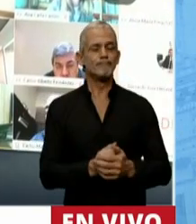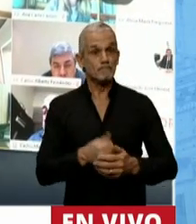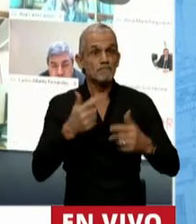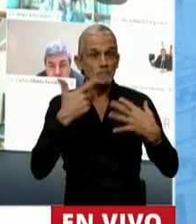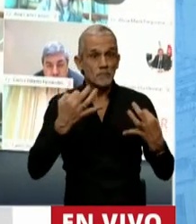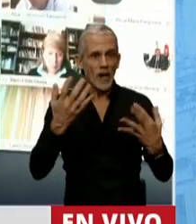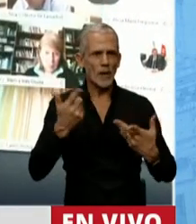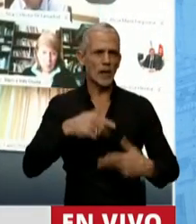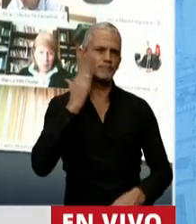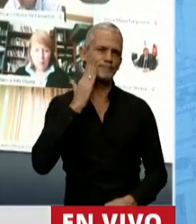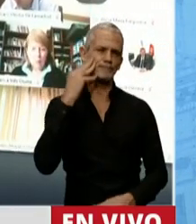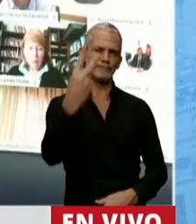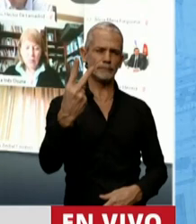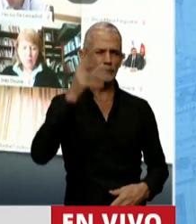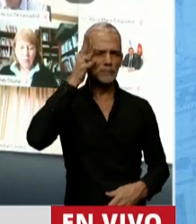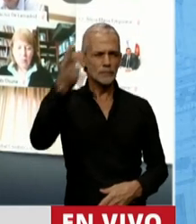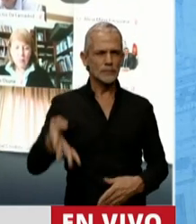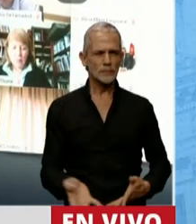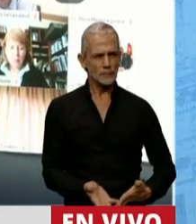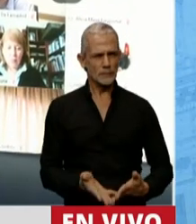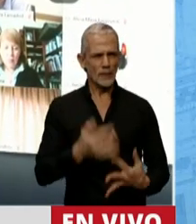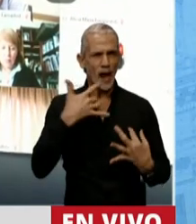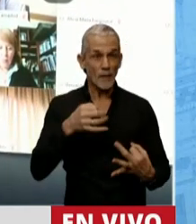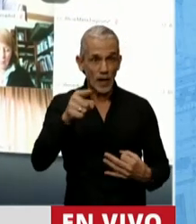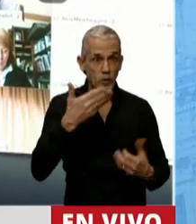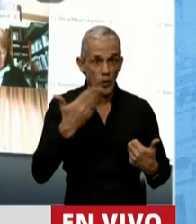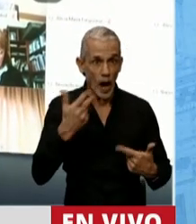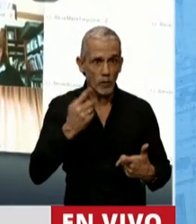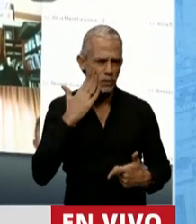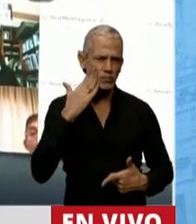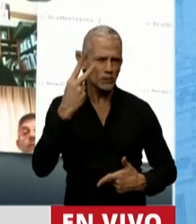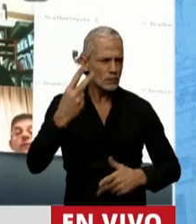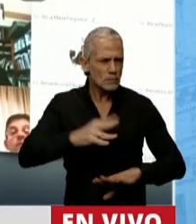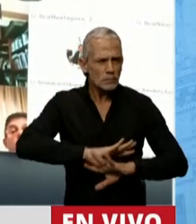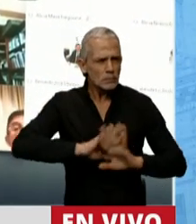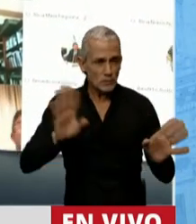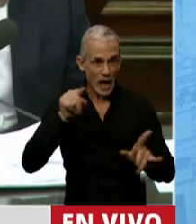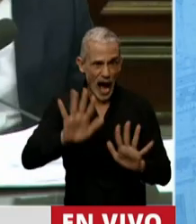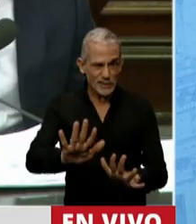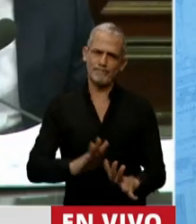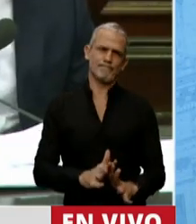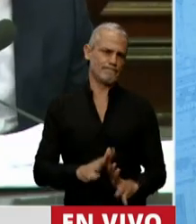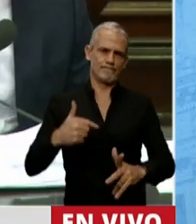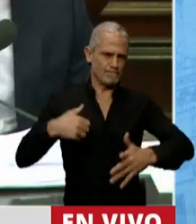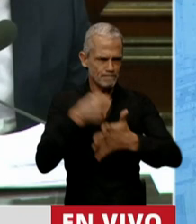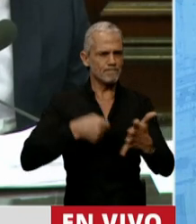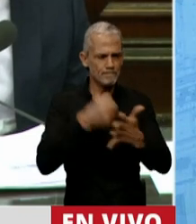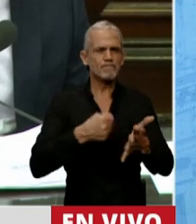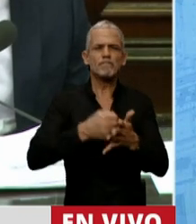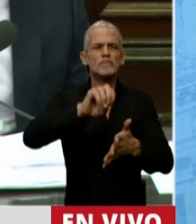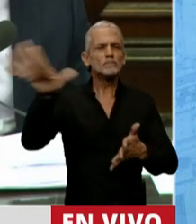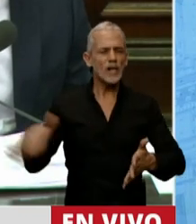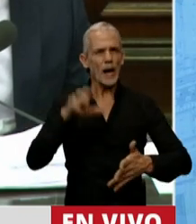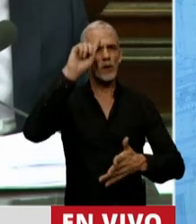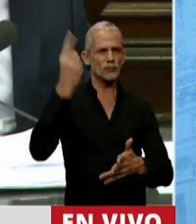muy hipócrita su discurso. Discúlpeme, le voy a hacer una pregunta. Como militante del campo nacional y popular, y